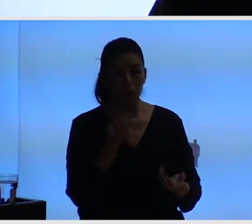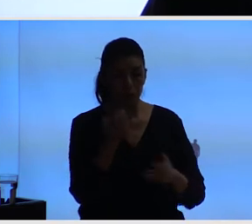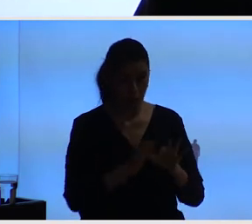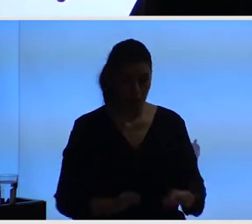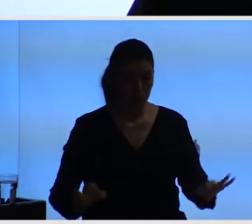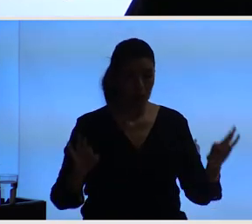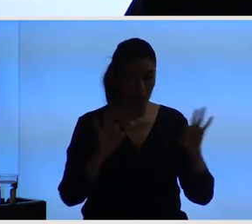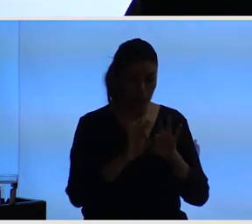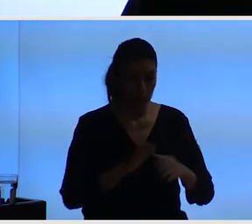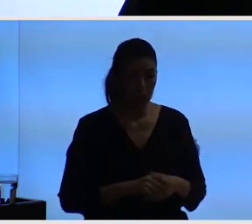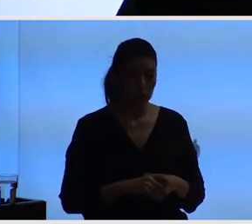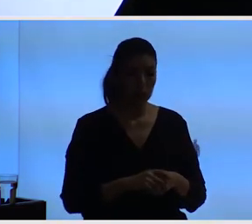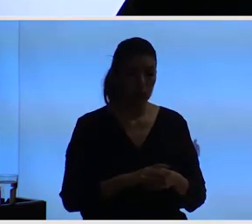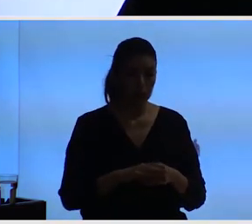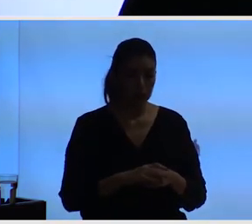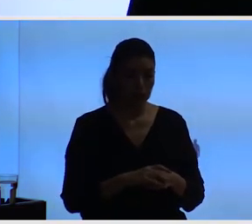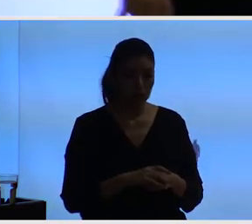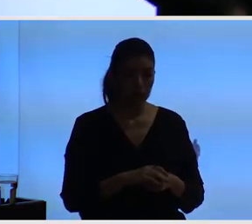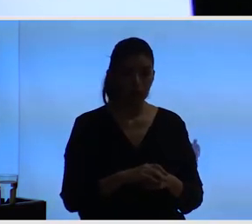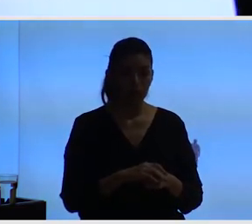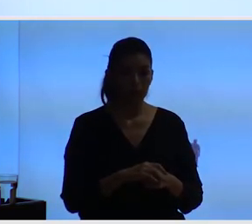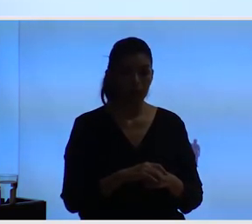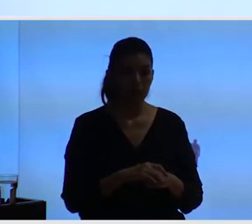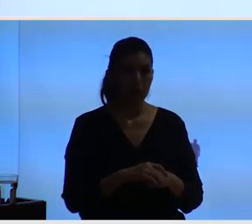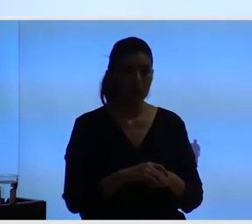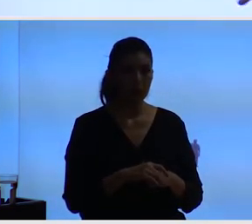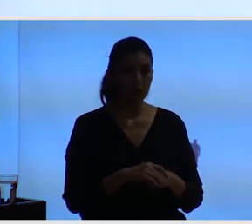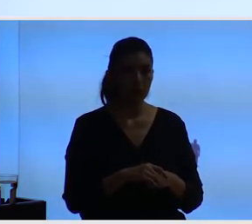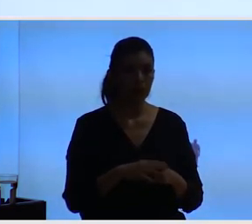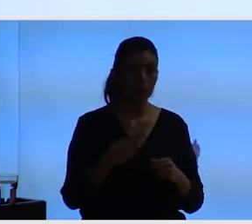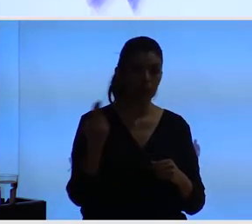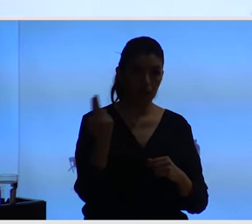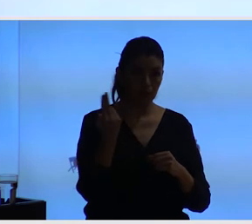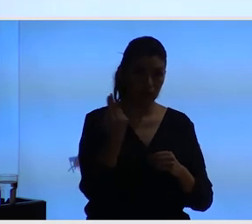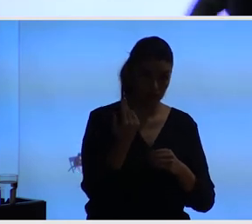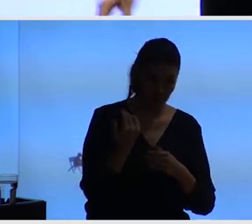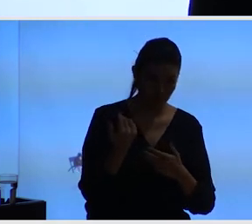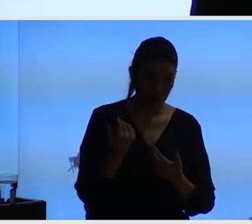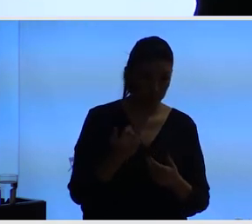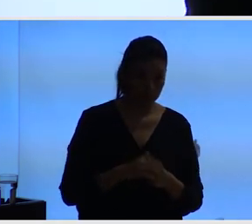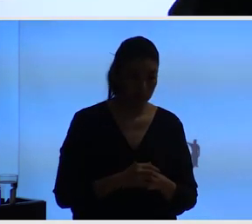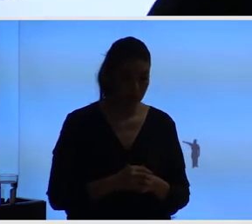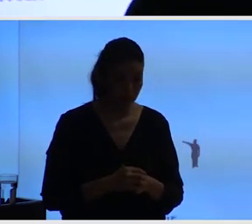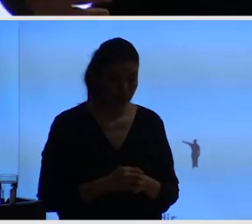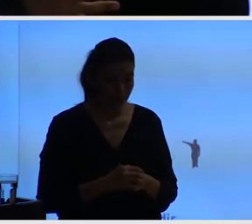un poquito más estratégica, más costosa, la que necesita realmente una intervención directa del sector